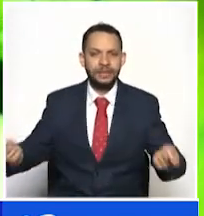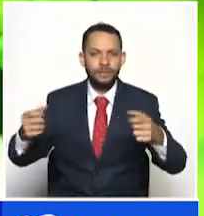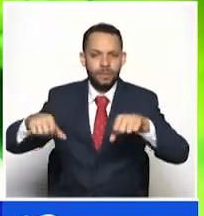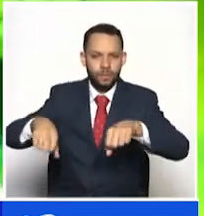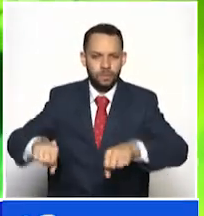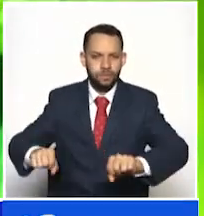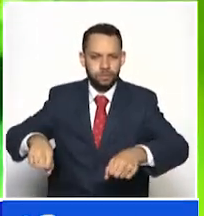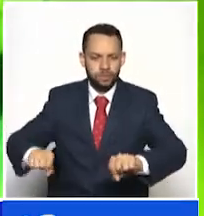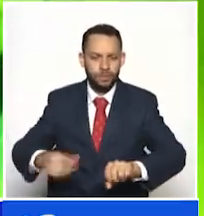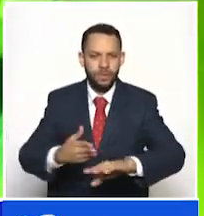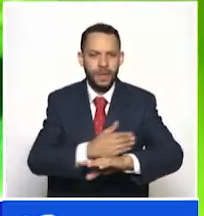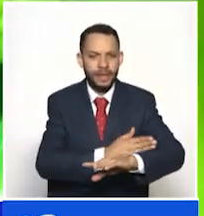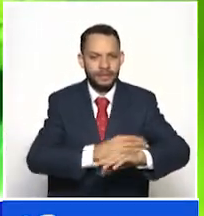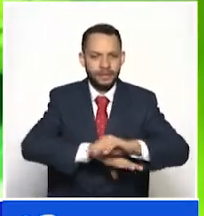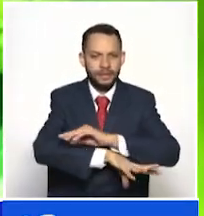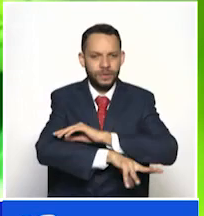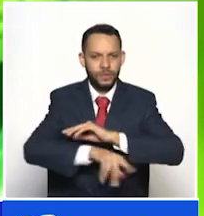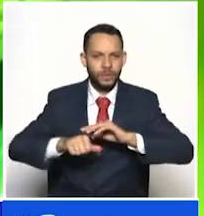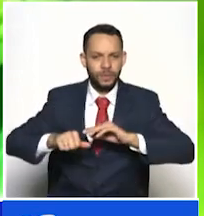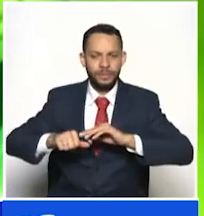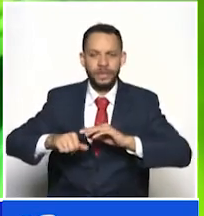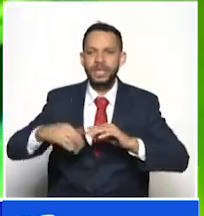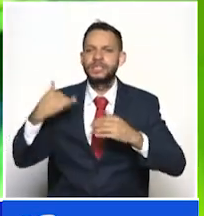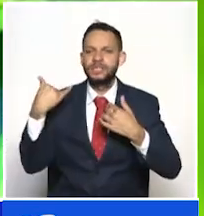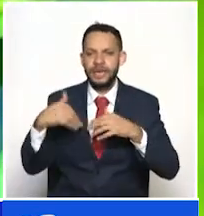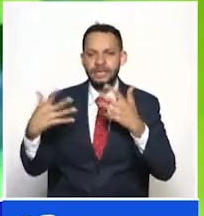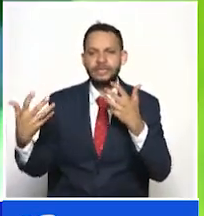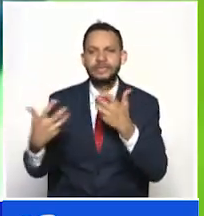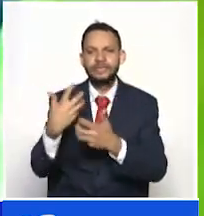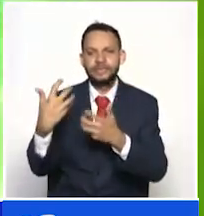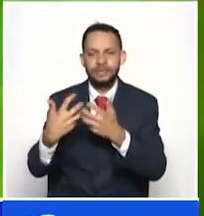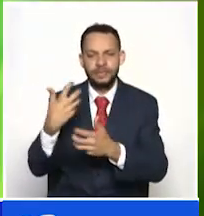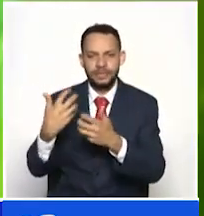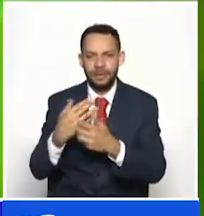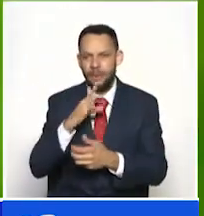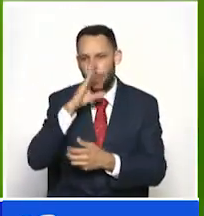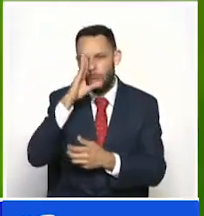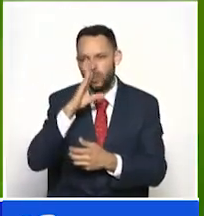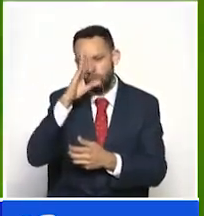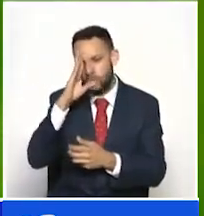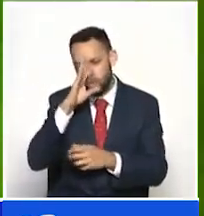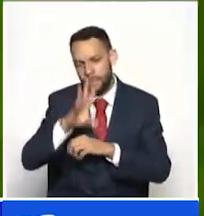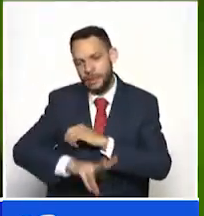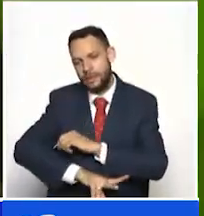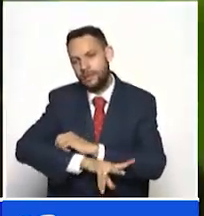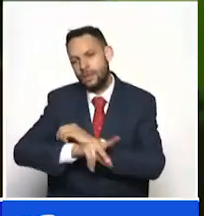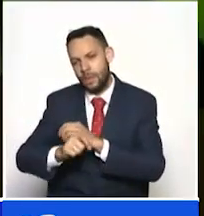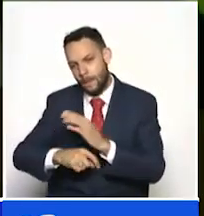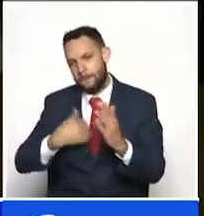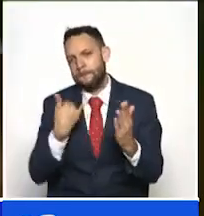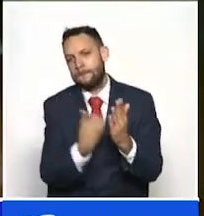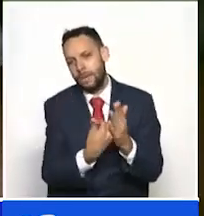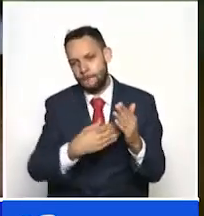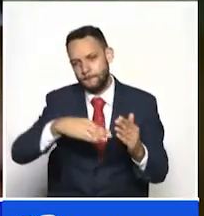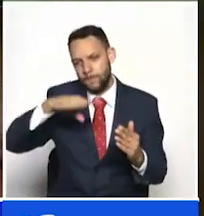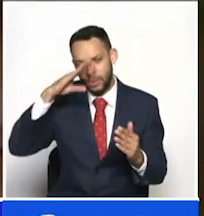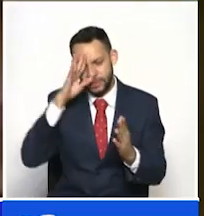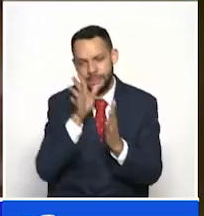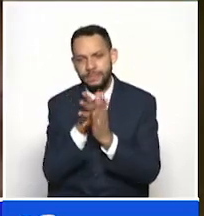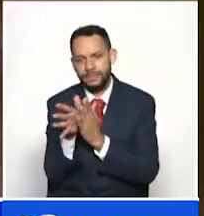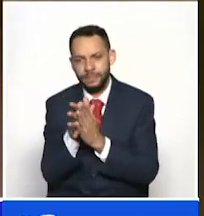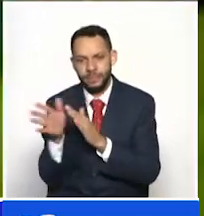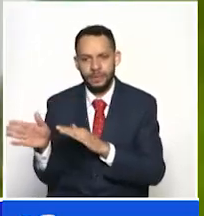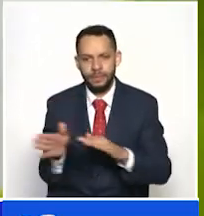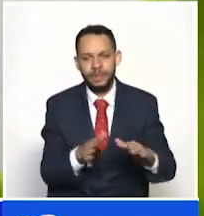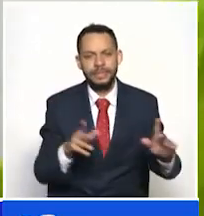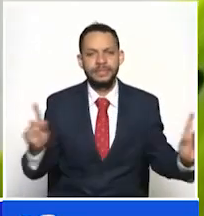Esta persona presentaba tres anotaciones por el delito de hurto. Cabe resaltar que en este procedimiento ejecutado se recuperaron dos